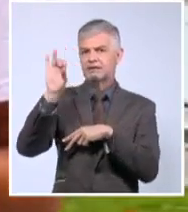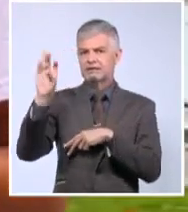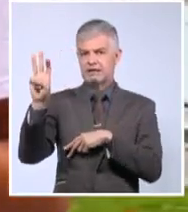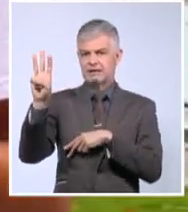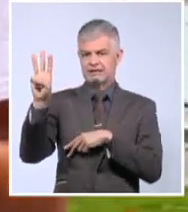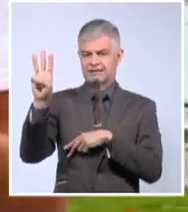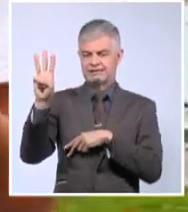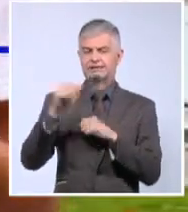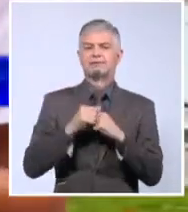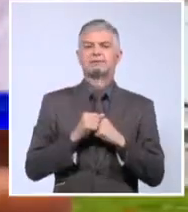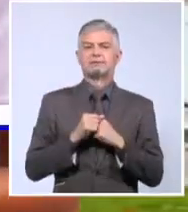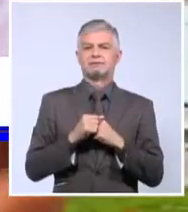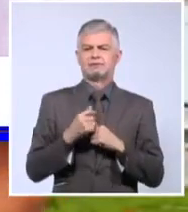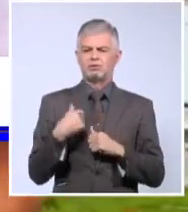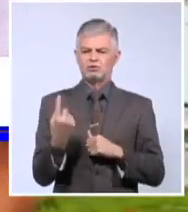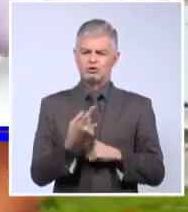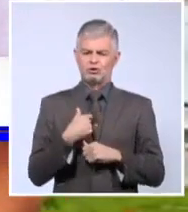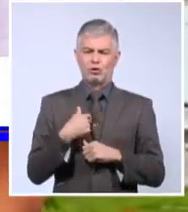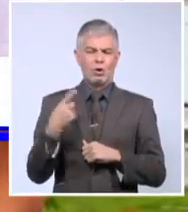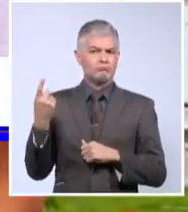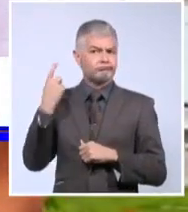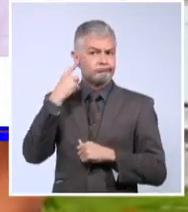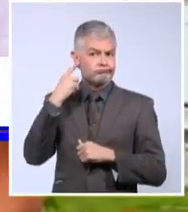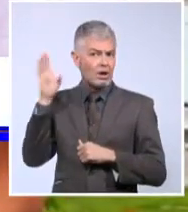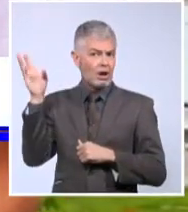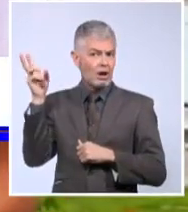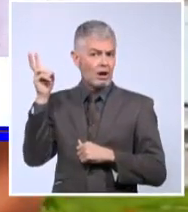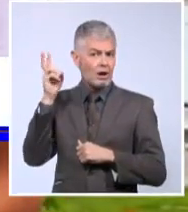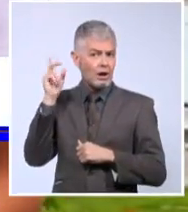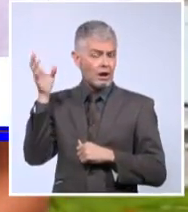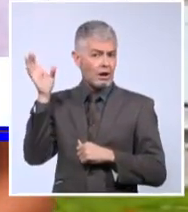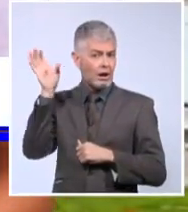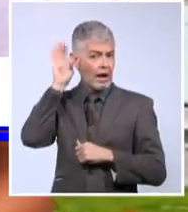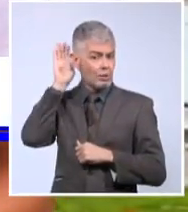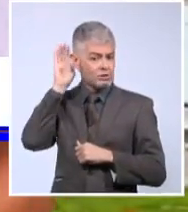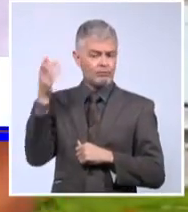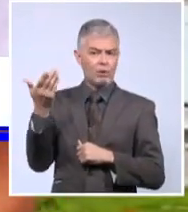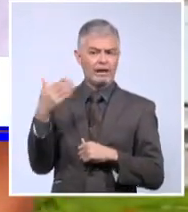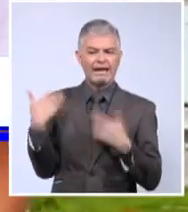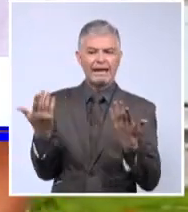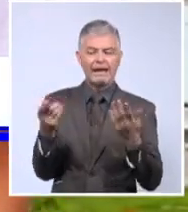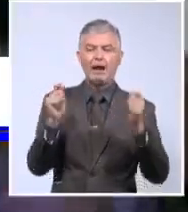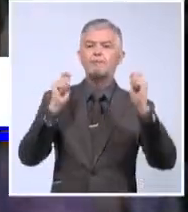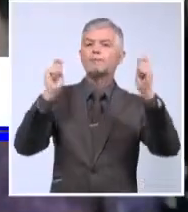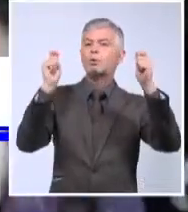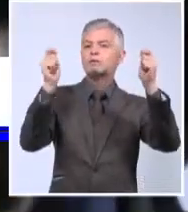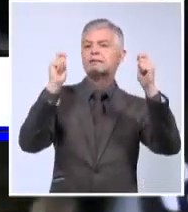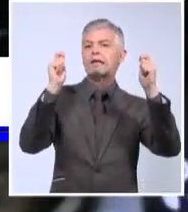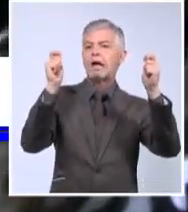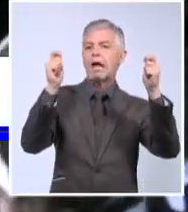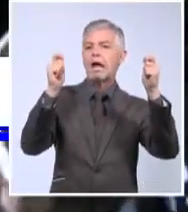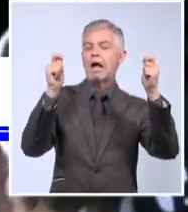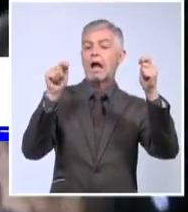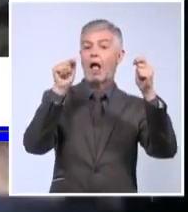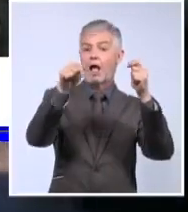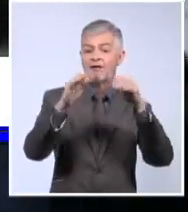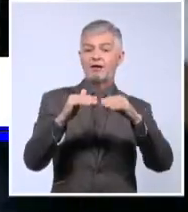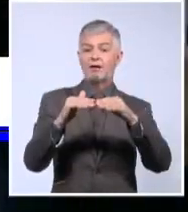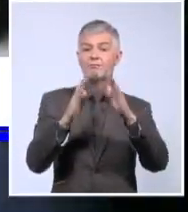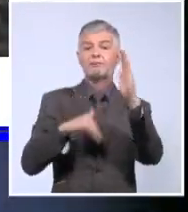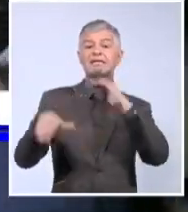escuchamos de la protesta que se realizaba en el Ministerio de Cultura